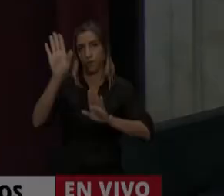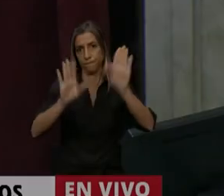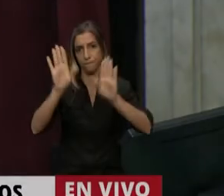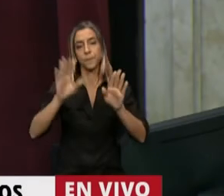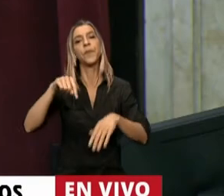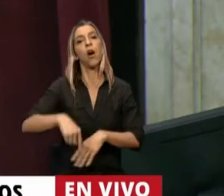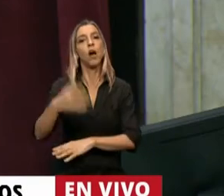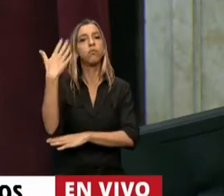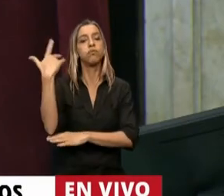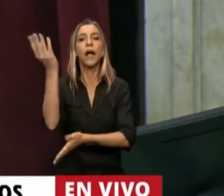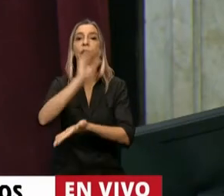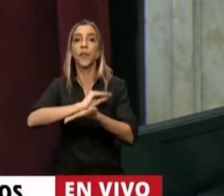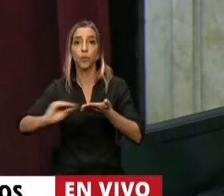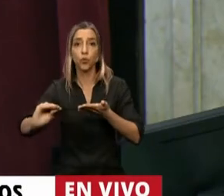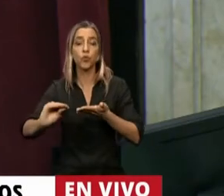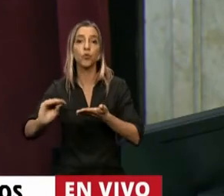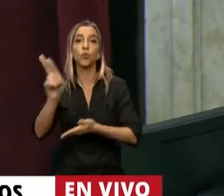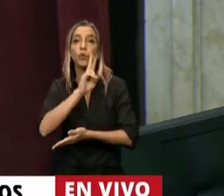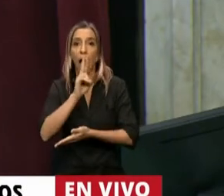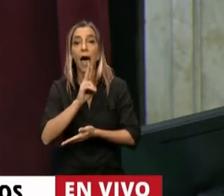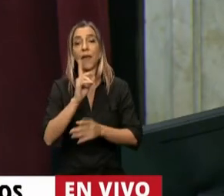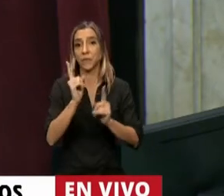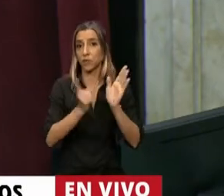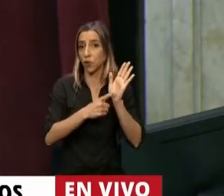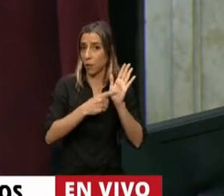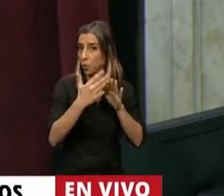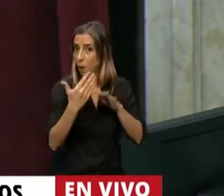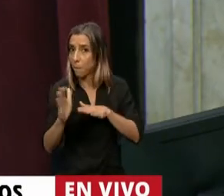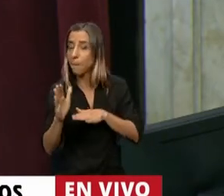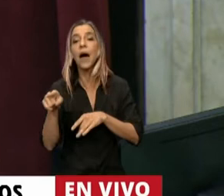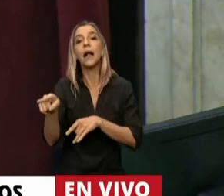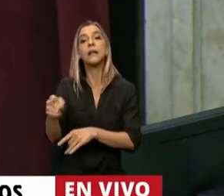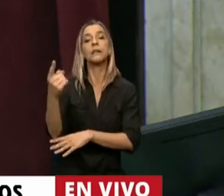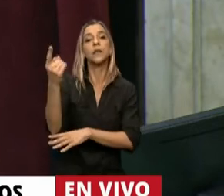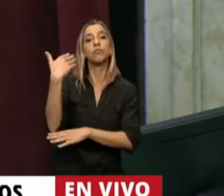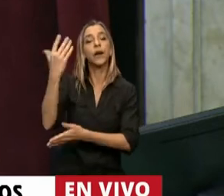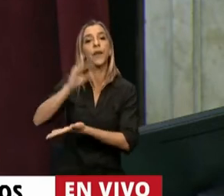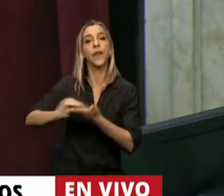La palabra a la diputada para un apartamiento del reglamento, la